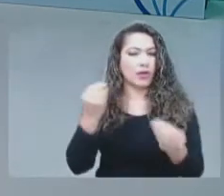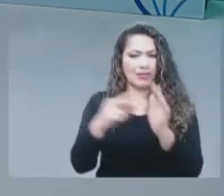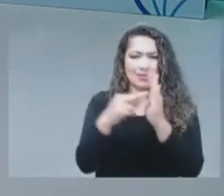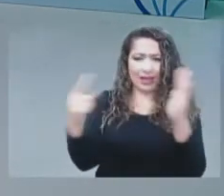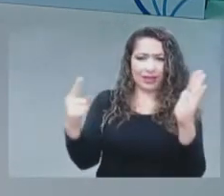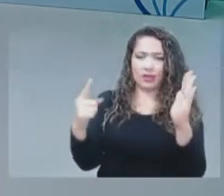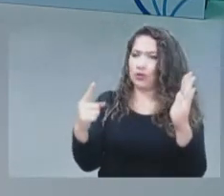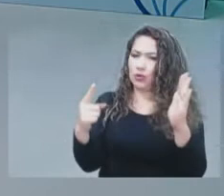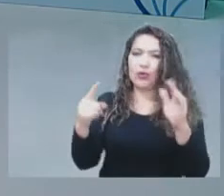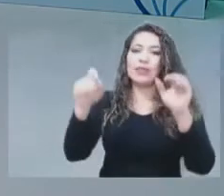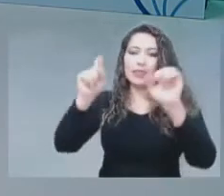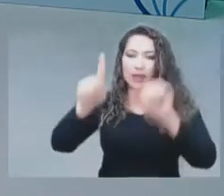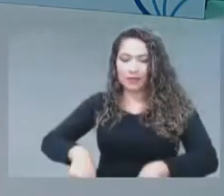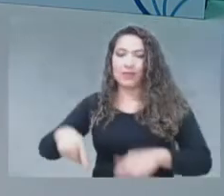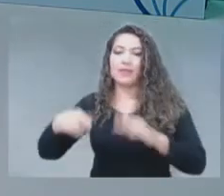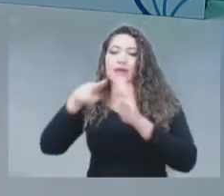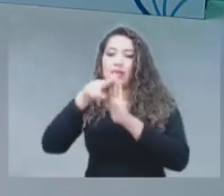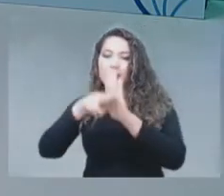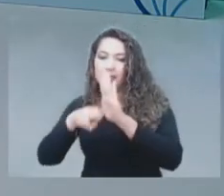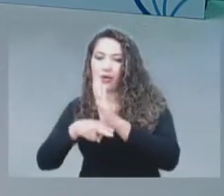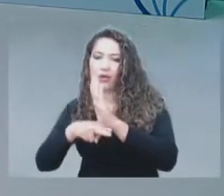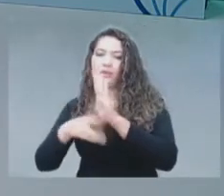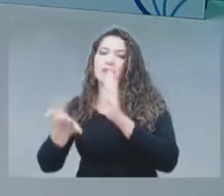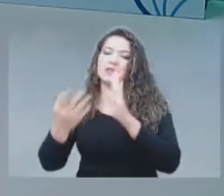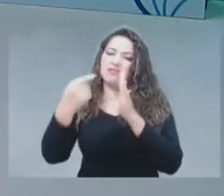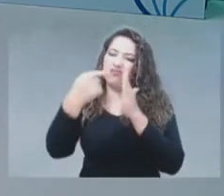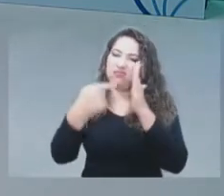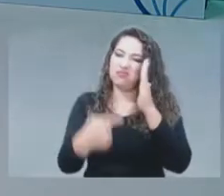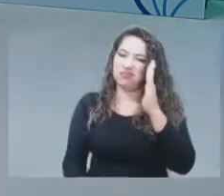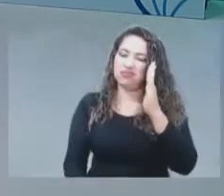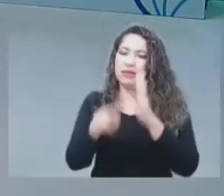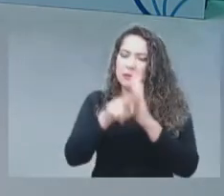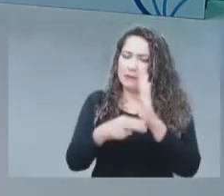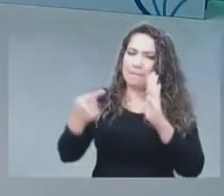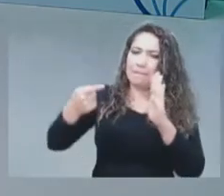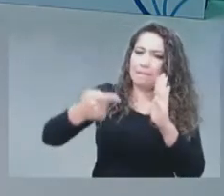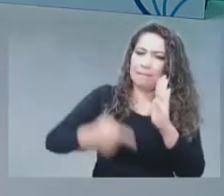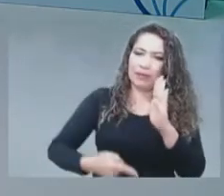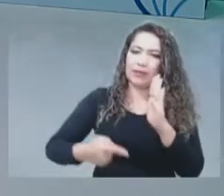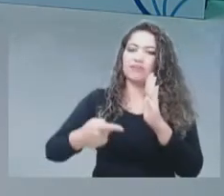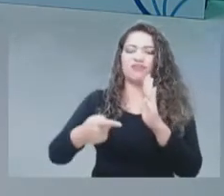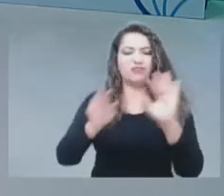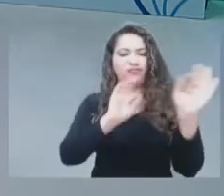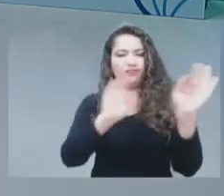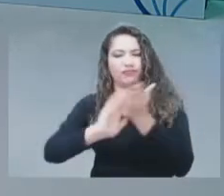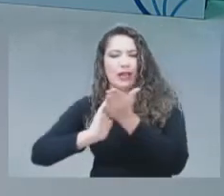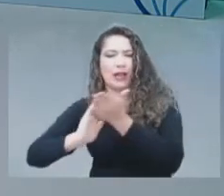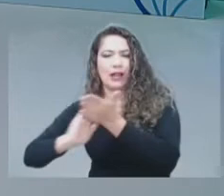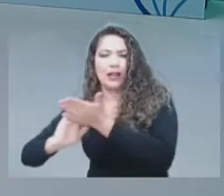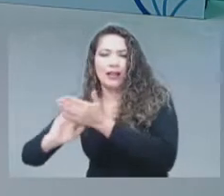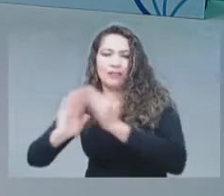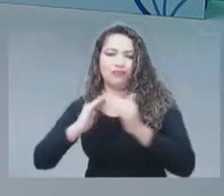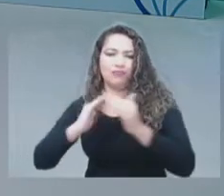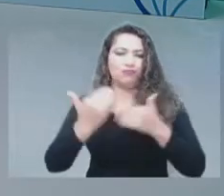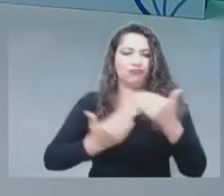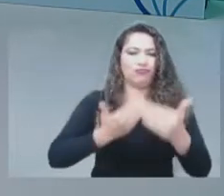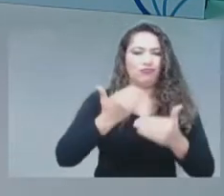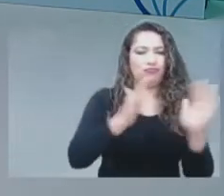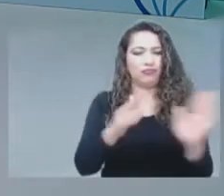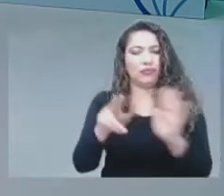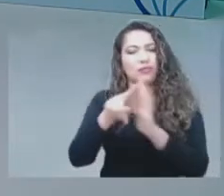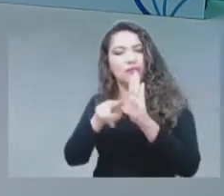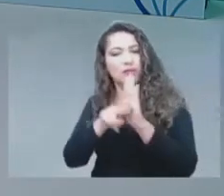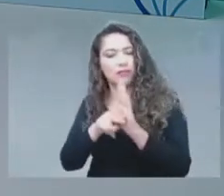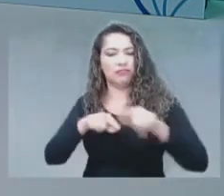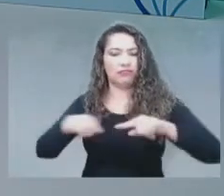expidieron las resoluciones correspondientes, en las cuales ajustamos entonces los procedimientos normativos y administrativos para este